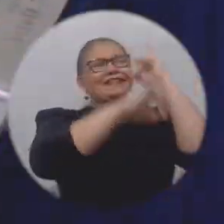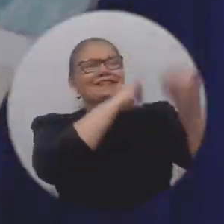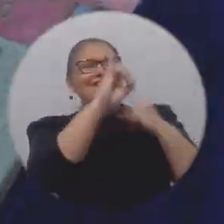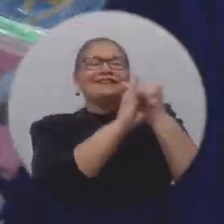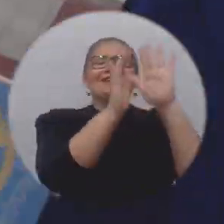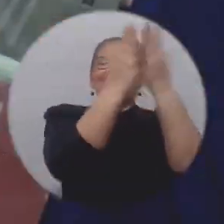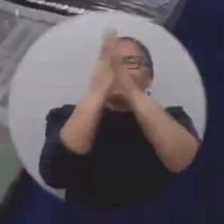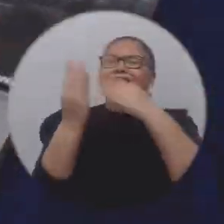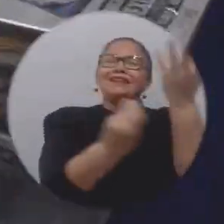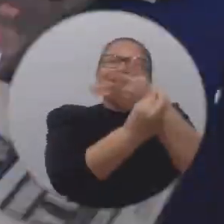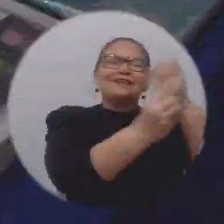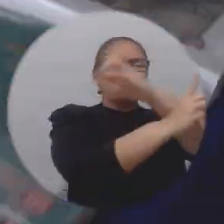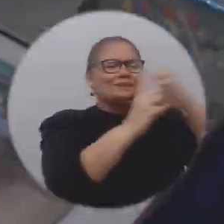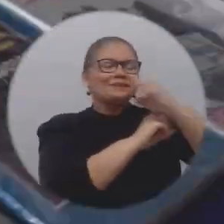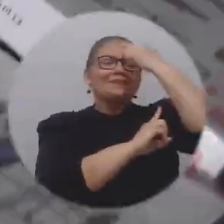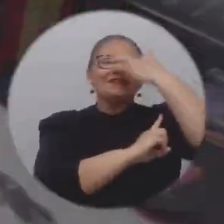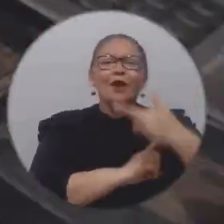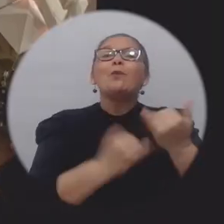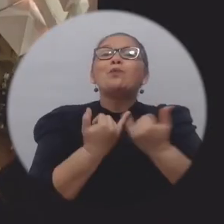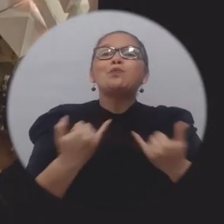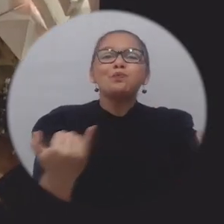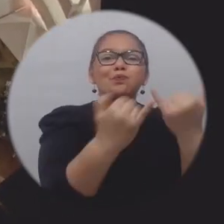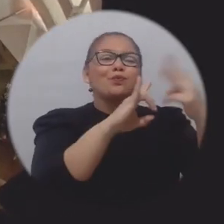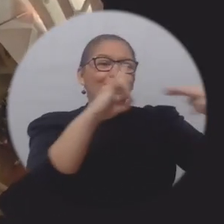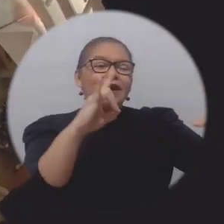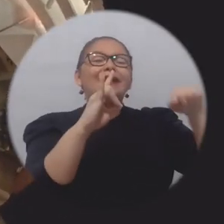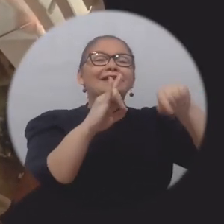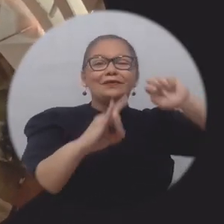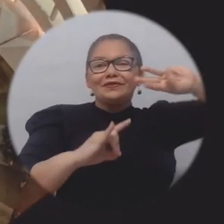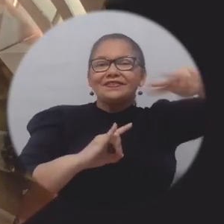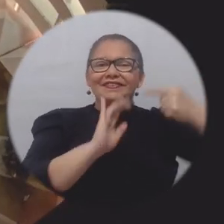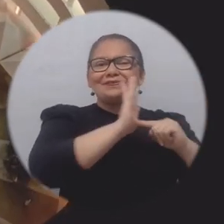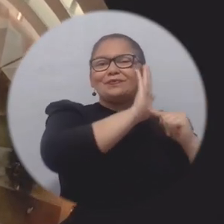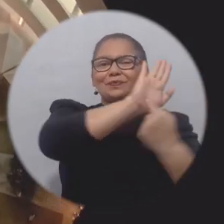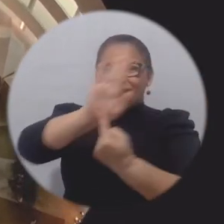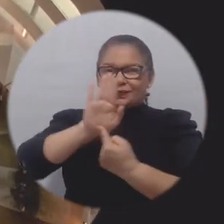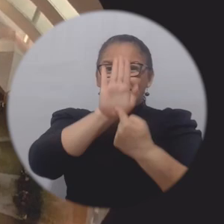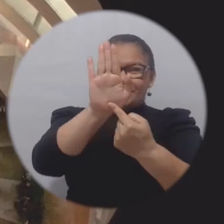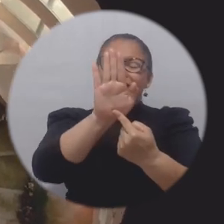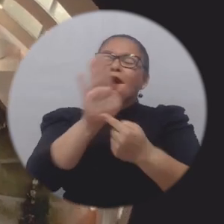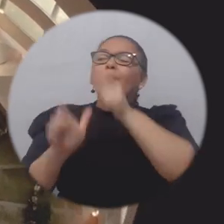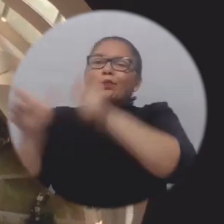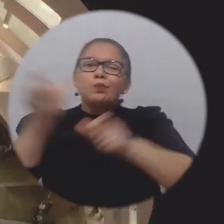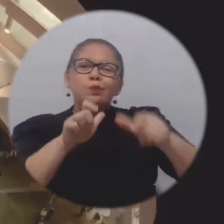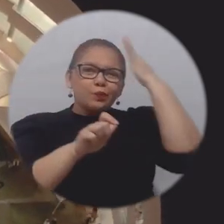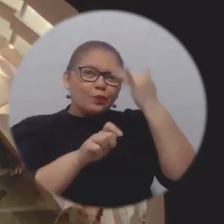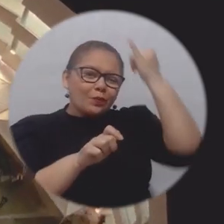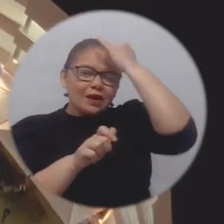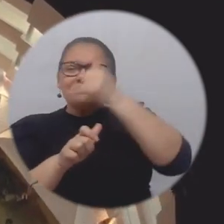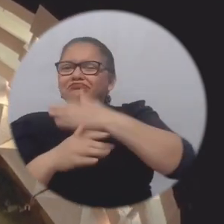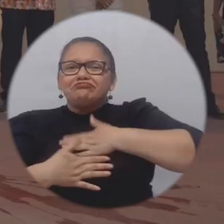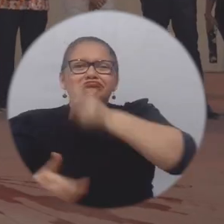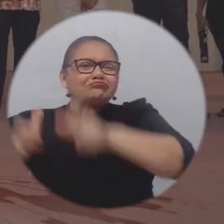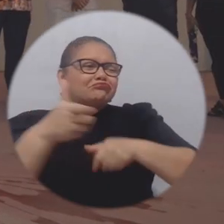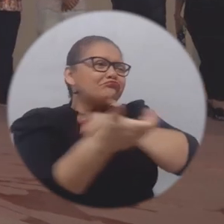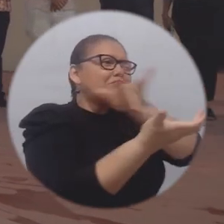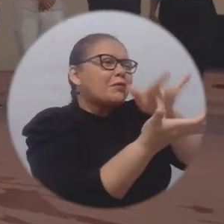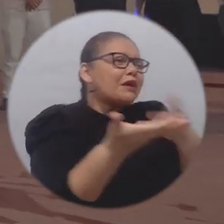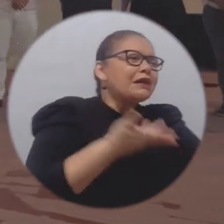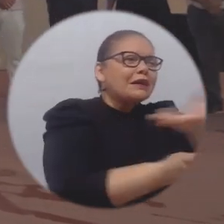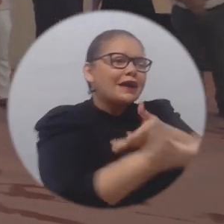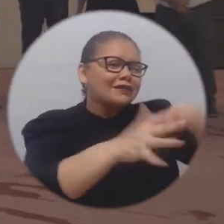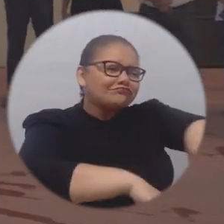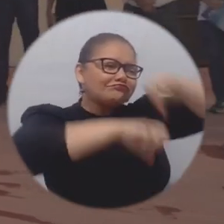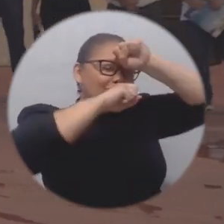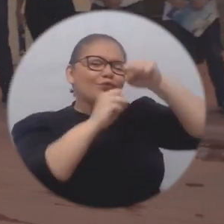La Feria Internacional del Libro, las Artes y la Cultura de Santa Marta volvió al campus de la Universidad del Magdalena en su tercera edición para